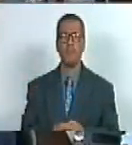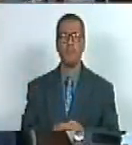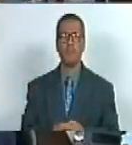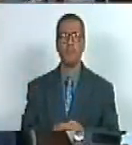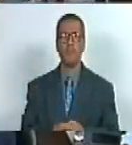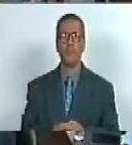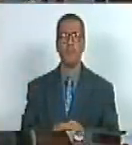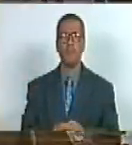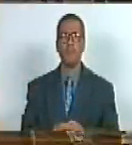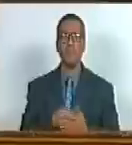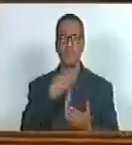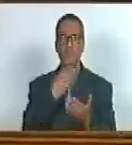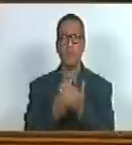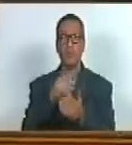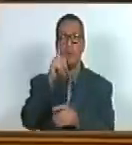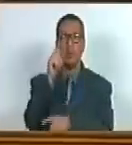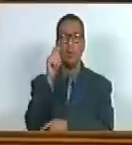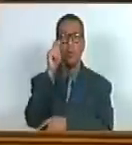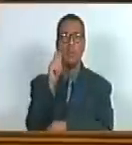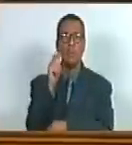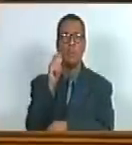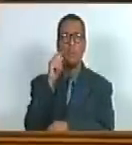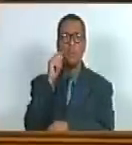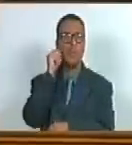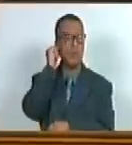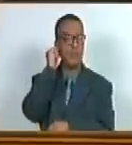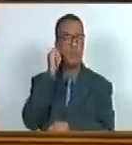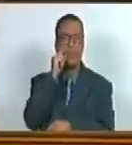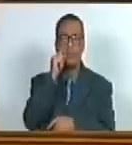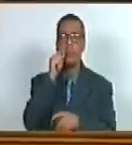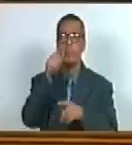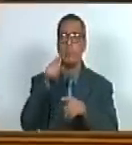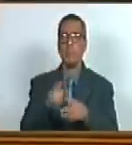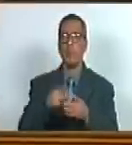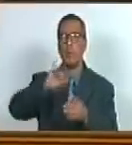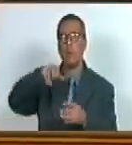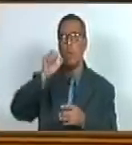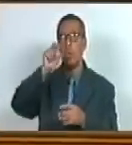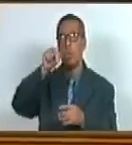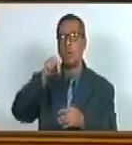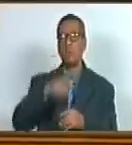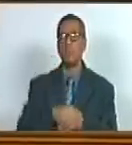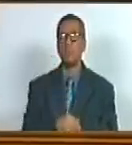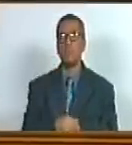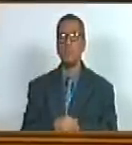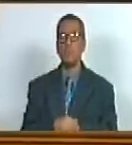gracias diputado tenemos el derecho de palabra el diputado juan carlos sierra